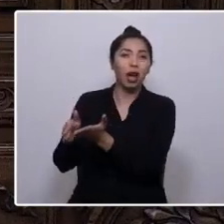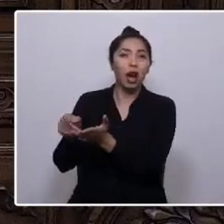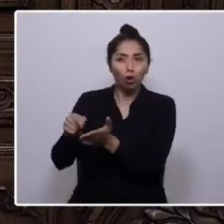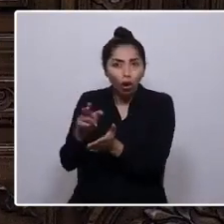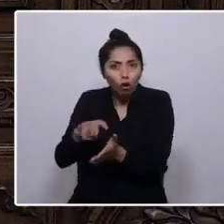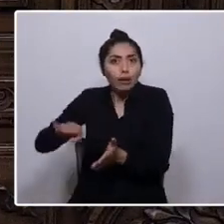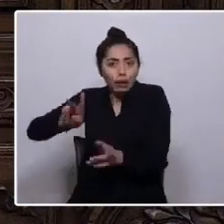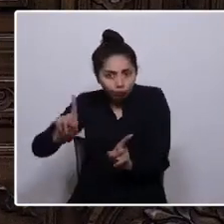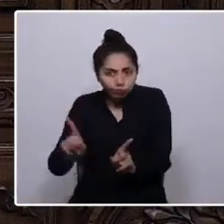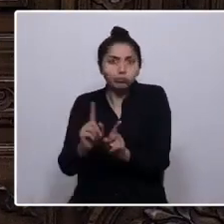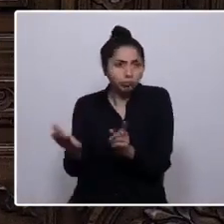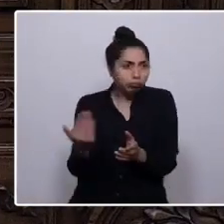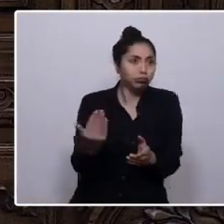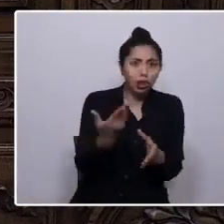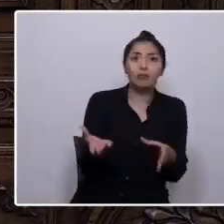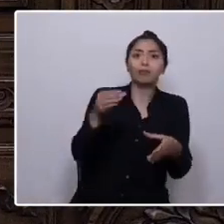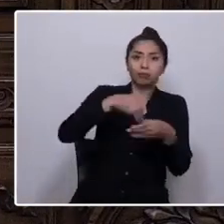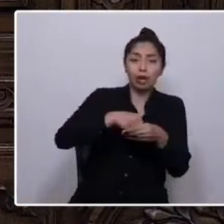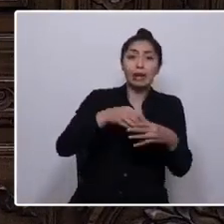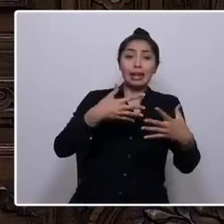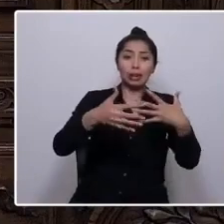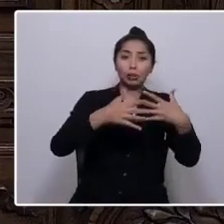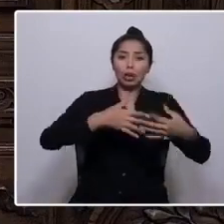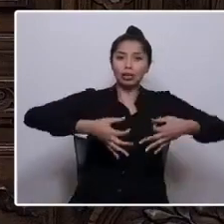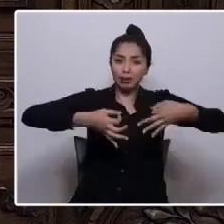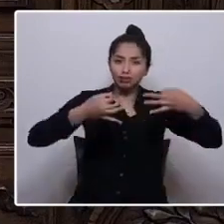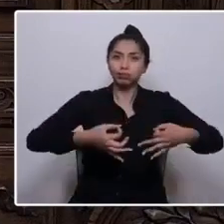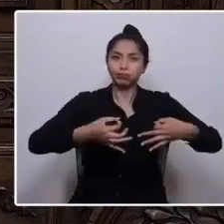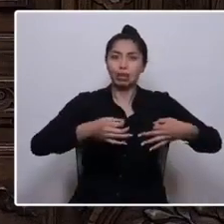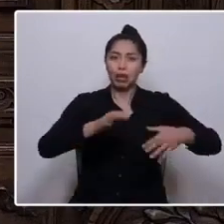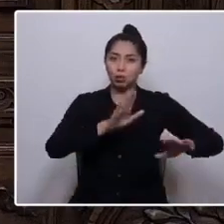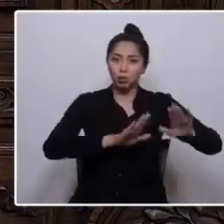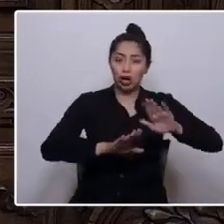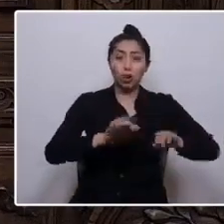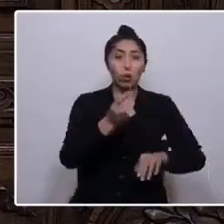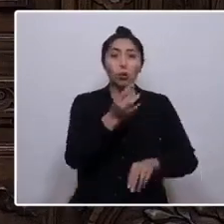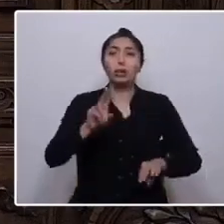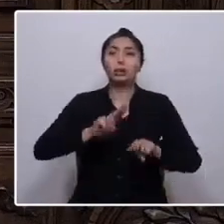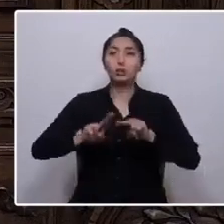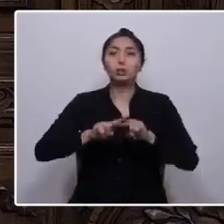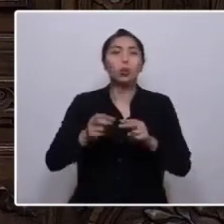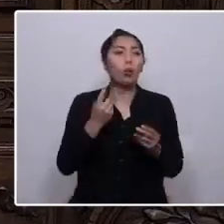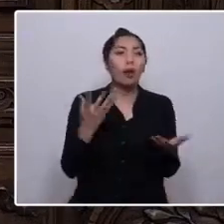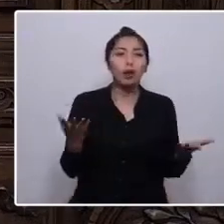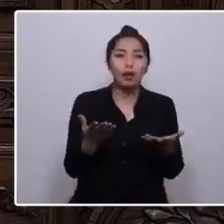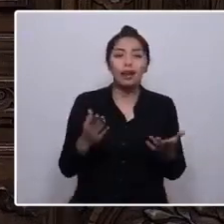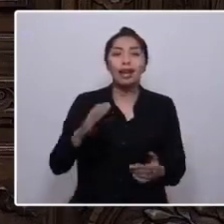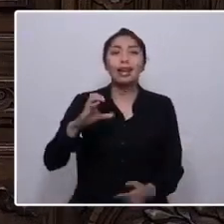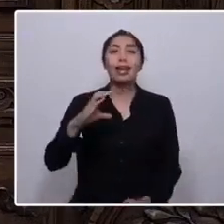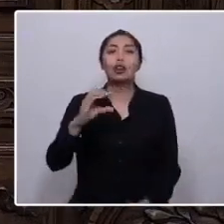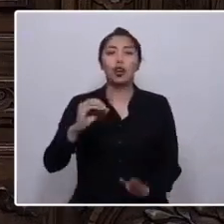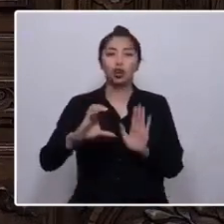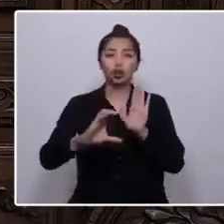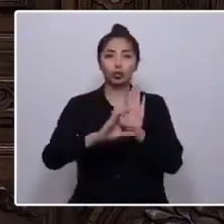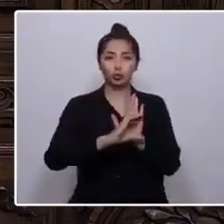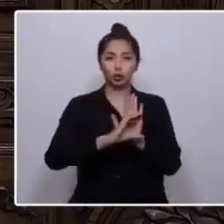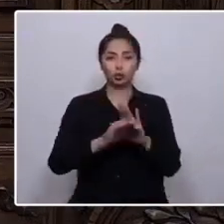la naturaleza tenga su legítimo lugar. Única solución. ¡Es un lugar! Muchas gracias.